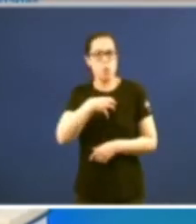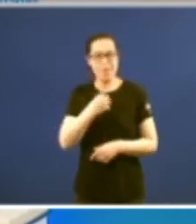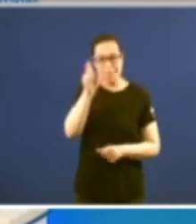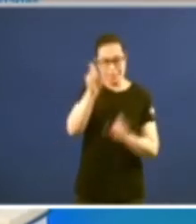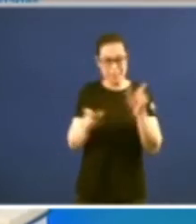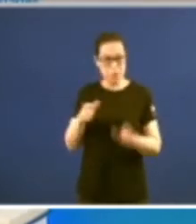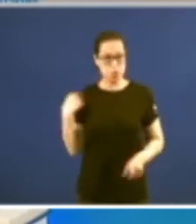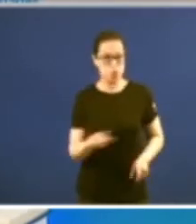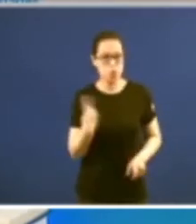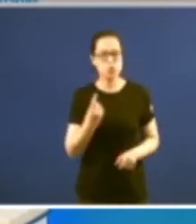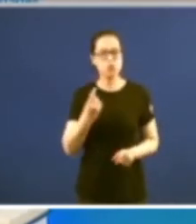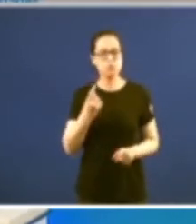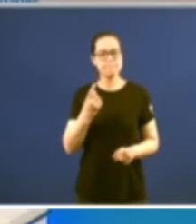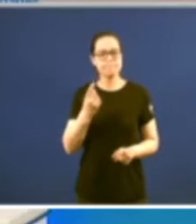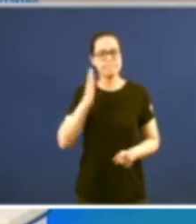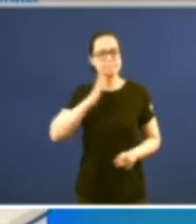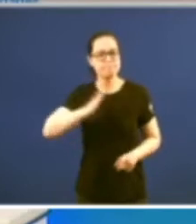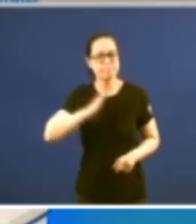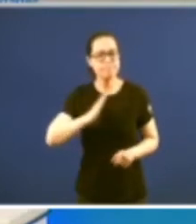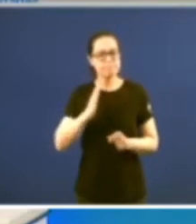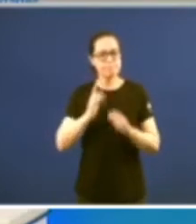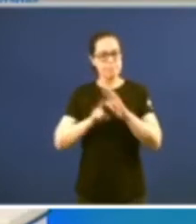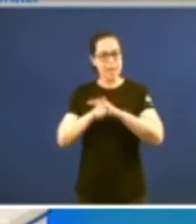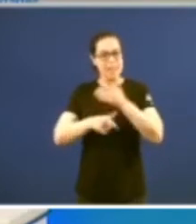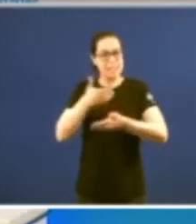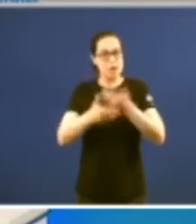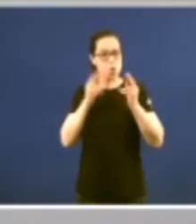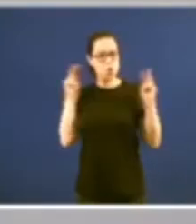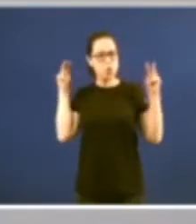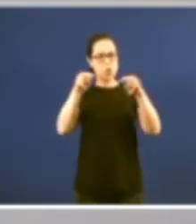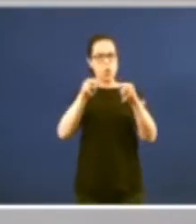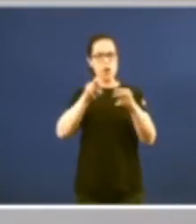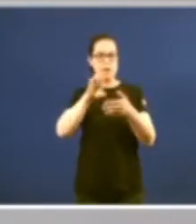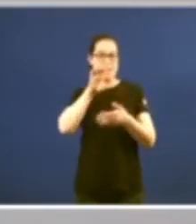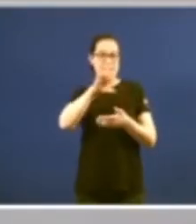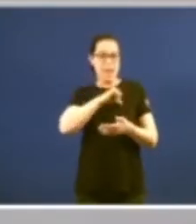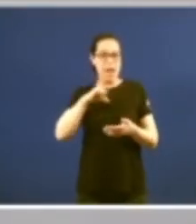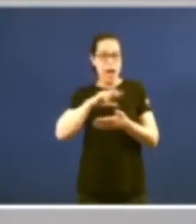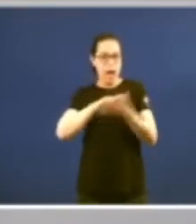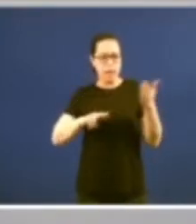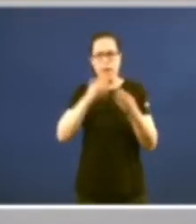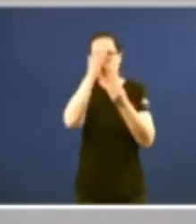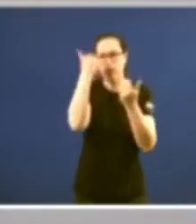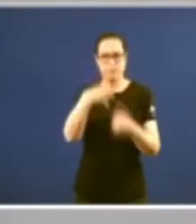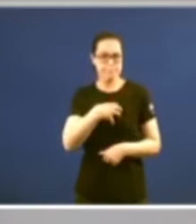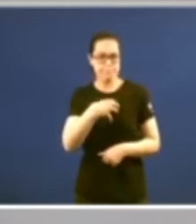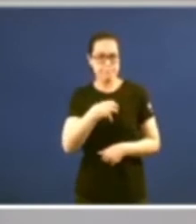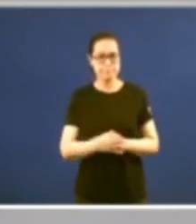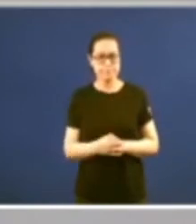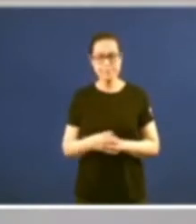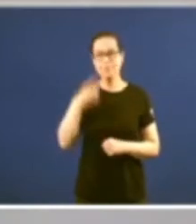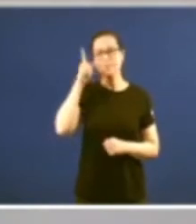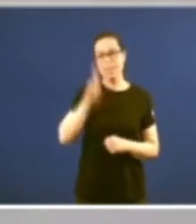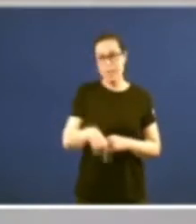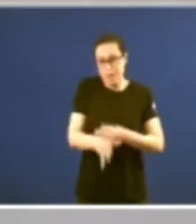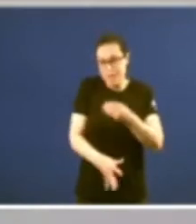y quienes tenemos presente el desarrollo de esta comunidad autónoma me gustaría tambien destacar